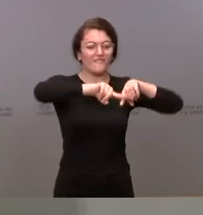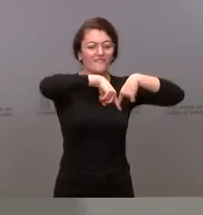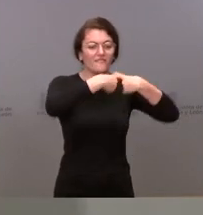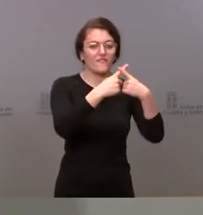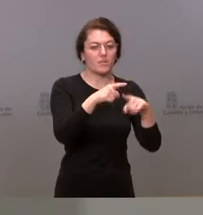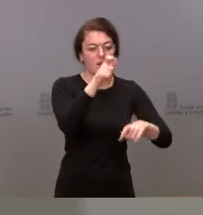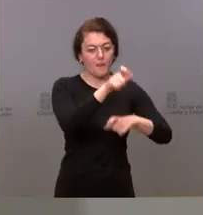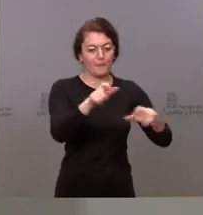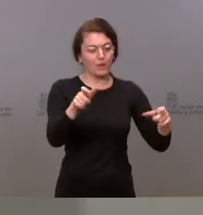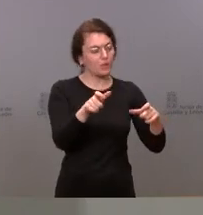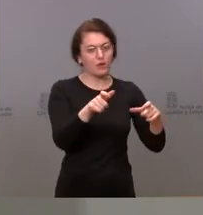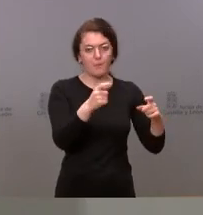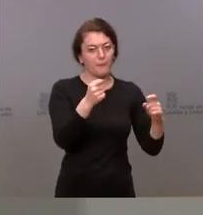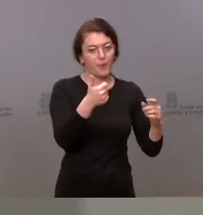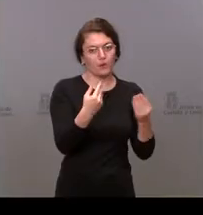se puedan juntar